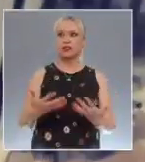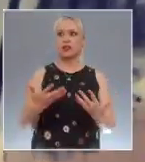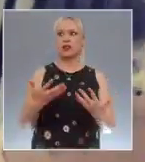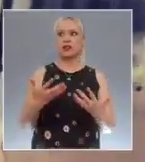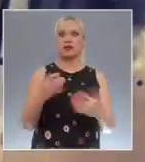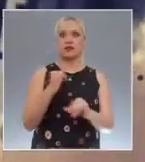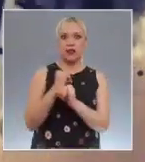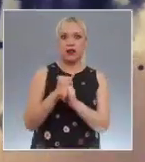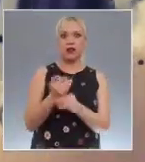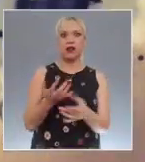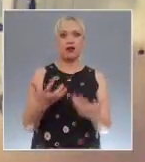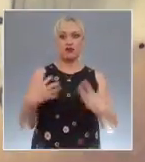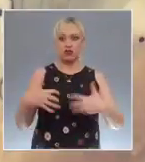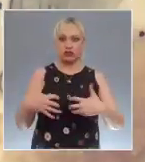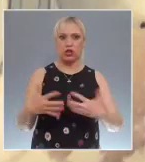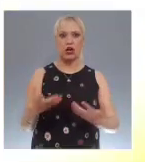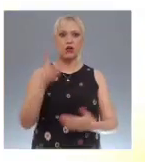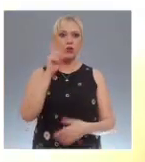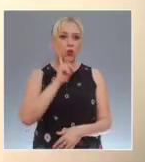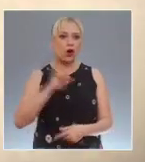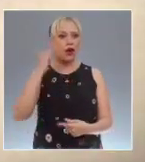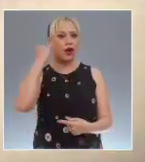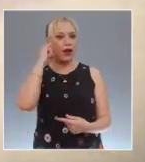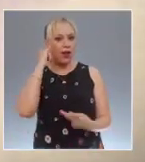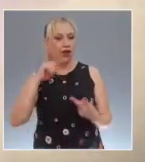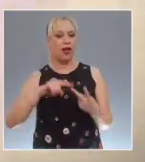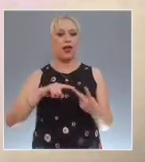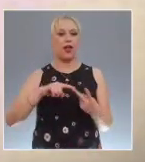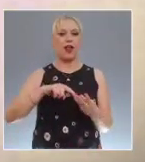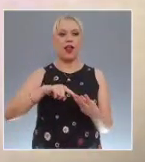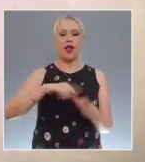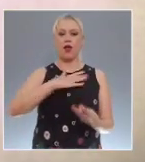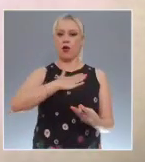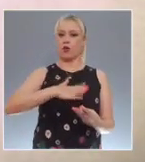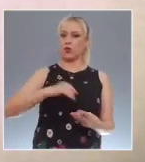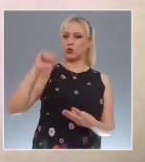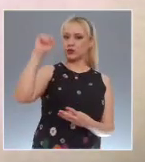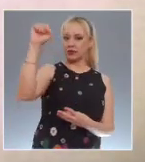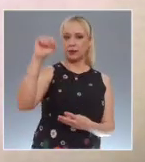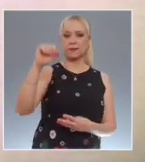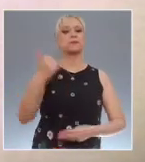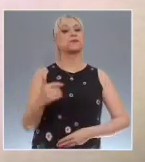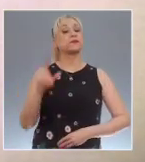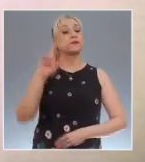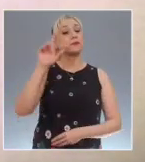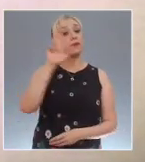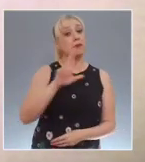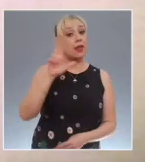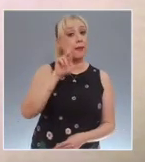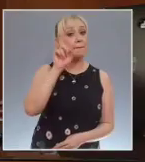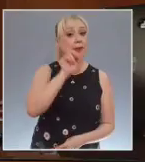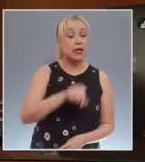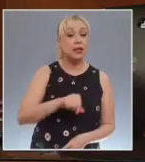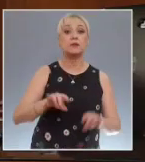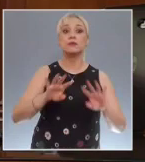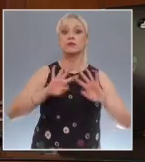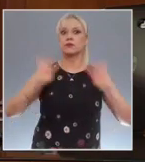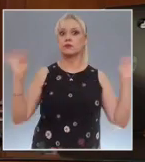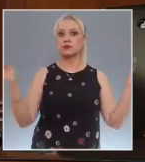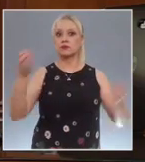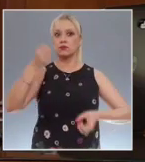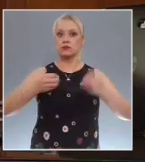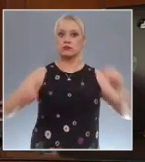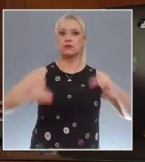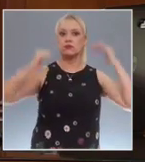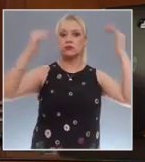y justicia. Y este martes la sesión del Pleno de la Corte en esta ocasión se resolverán dos acciones de inconstitucionalidad en